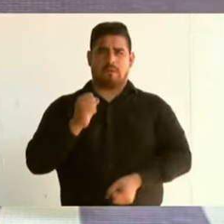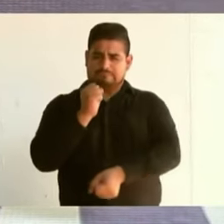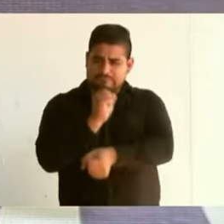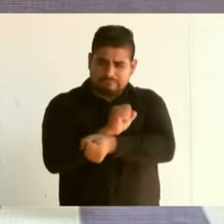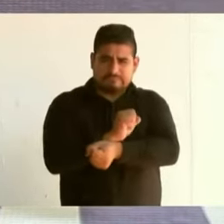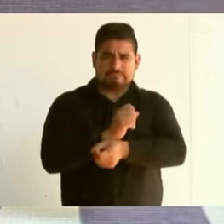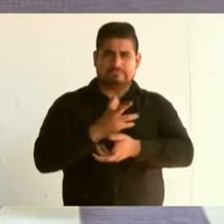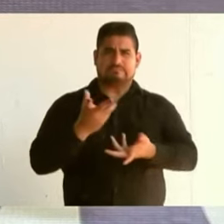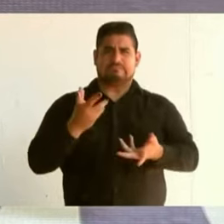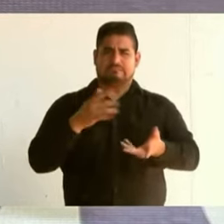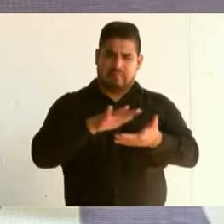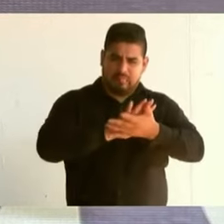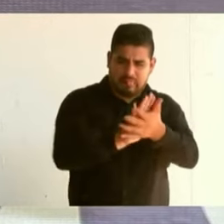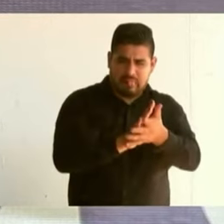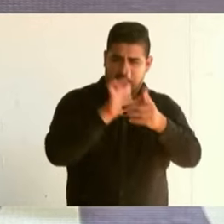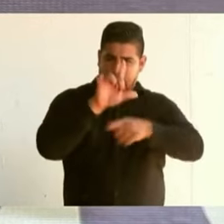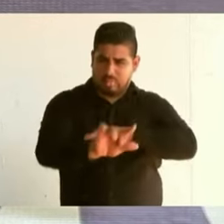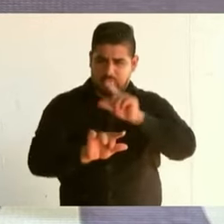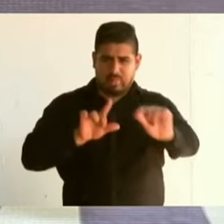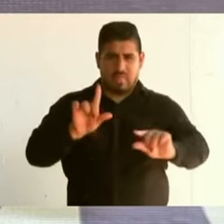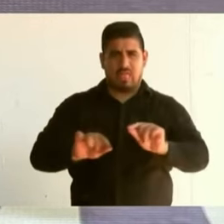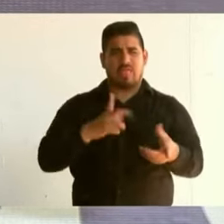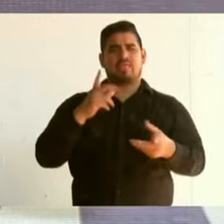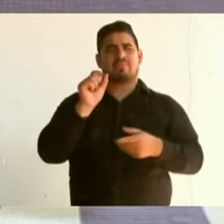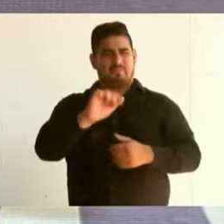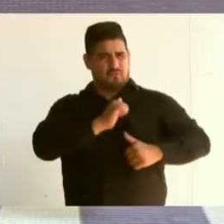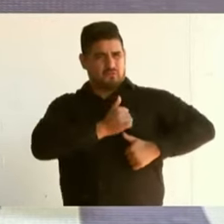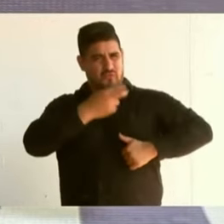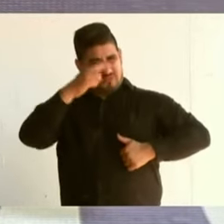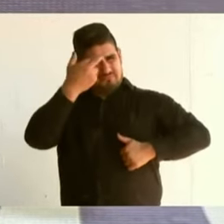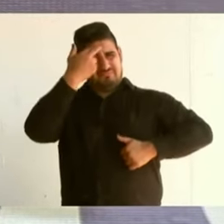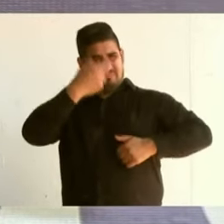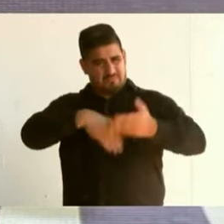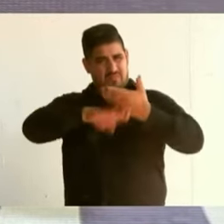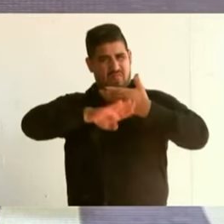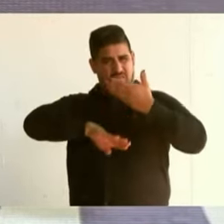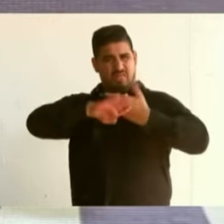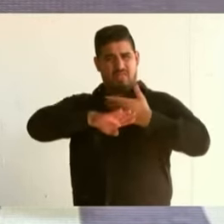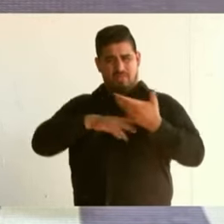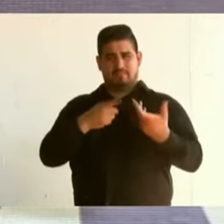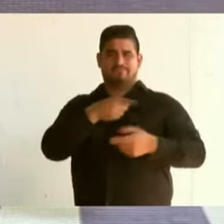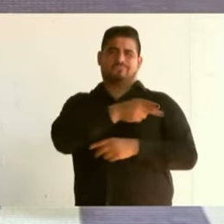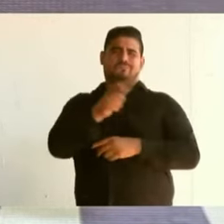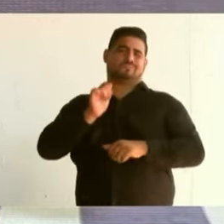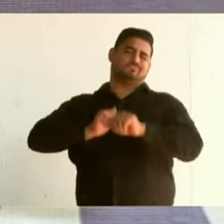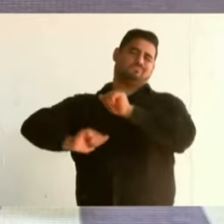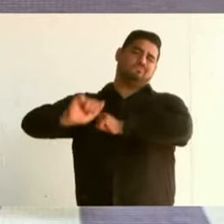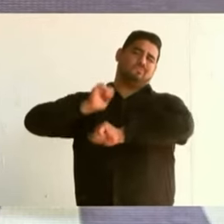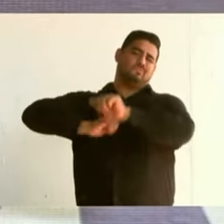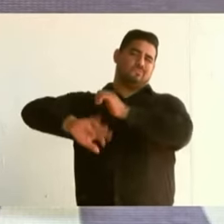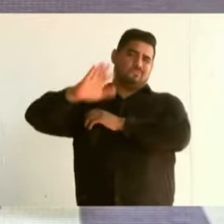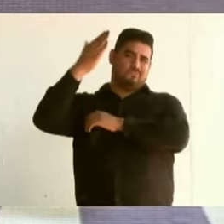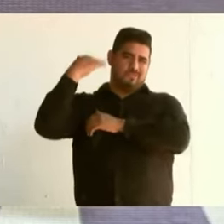discriminación, por los ataques militares que sufrieron sus ancestros.